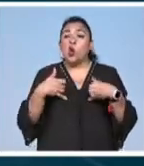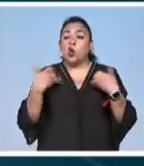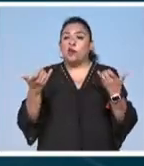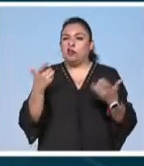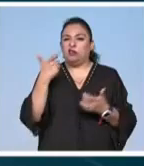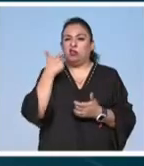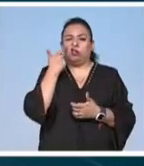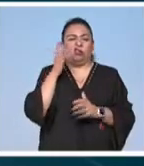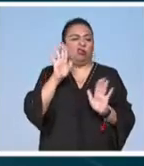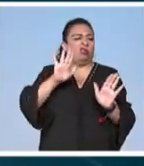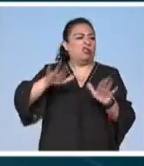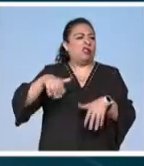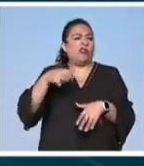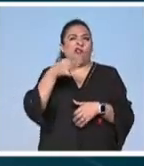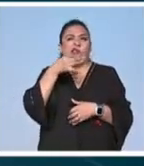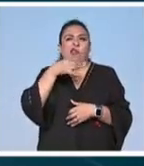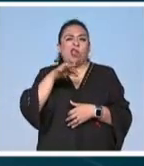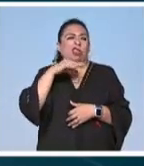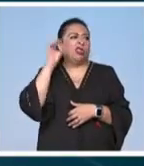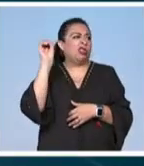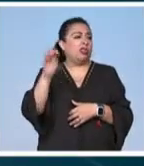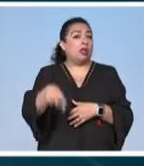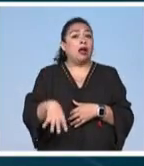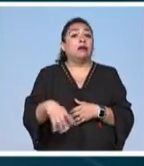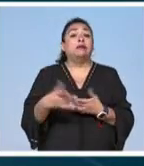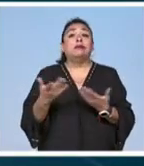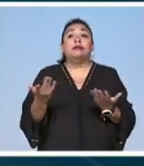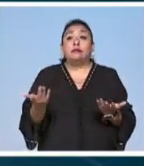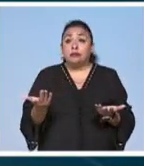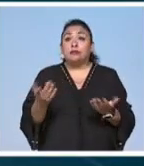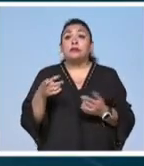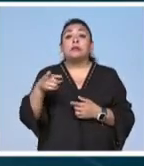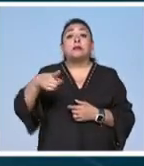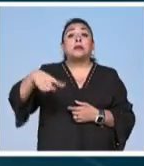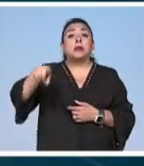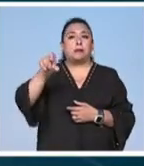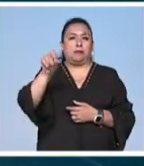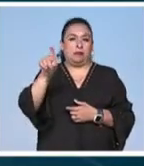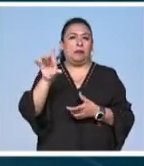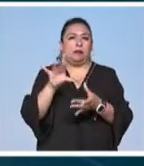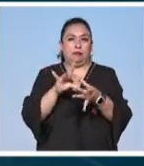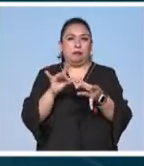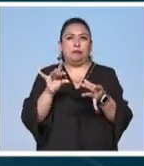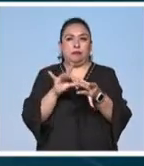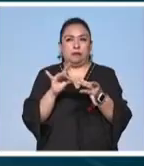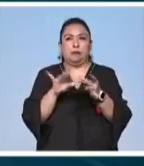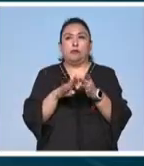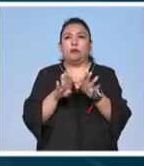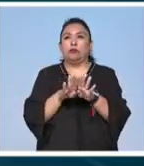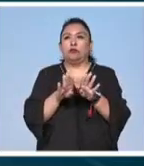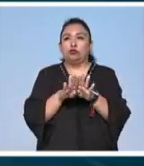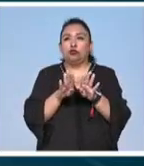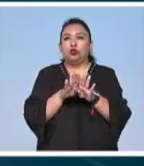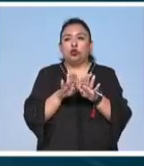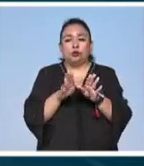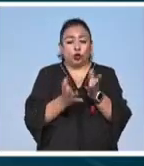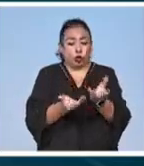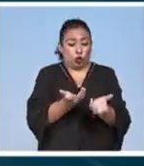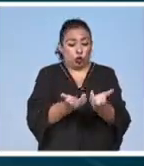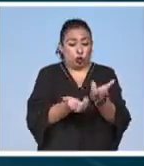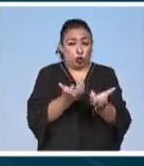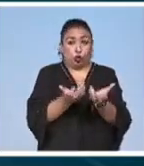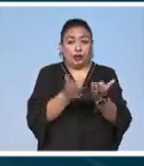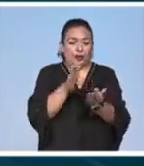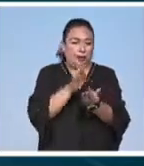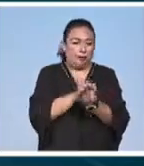ya no los quieren las fiestas y hasta los tiran pero aparte ellos mismos hablaban que al momento de coserlos no nada más